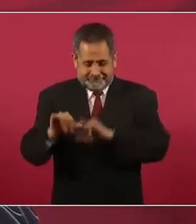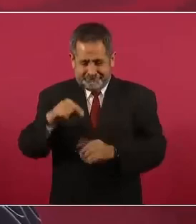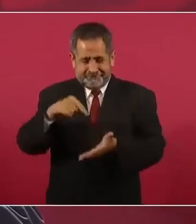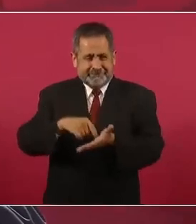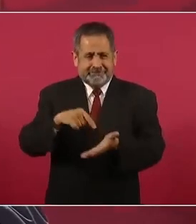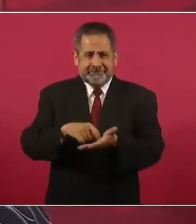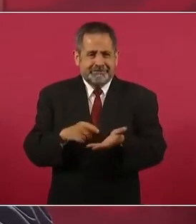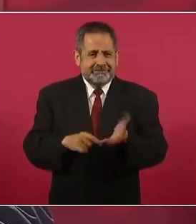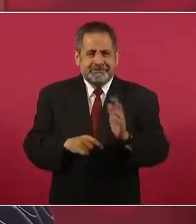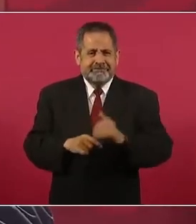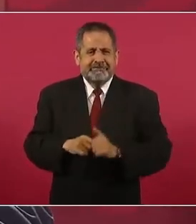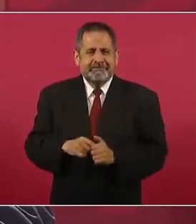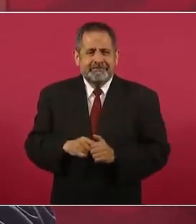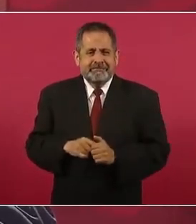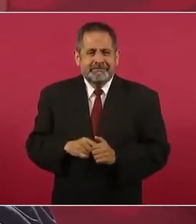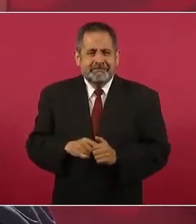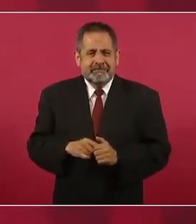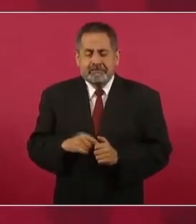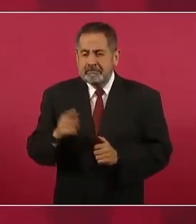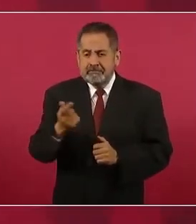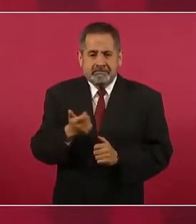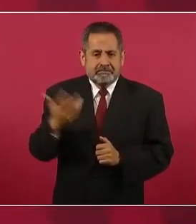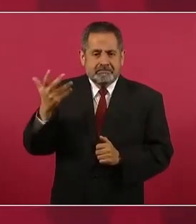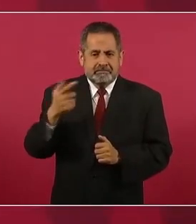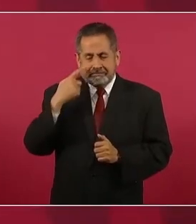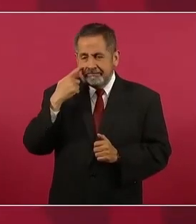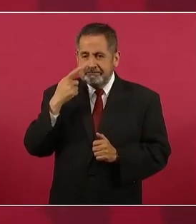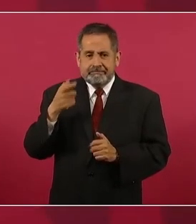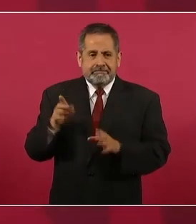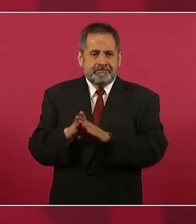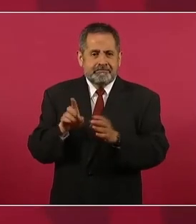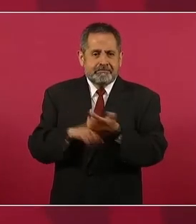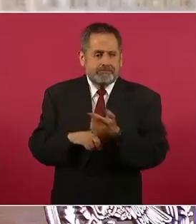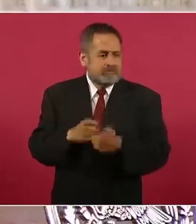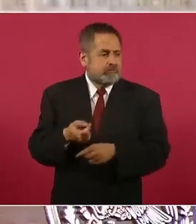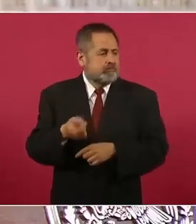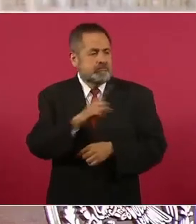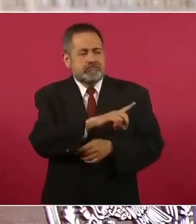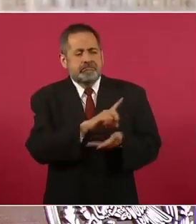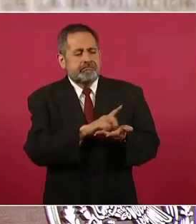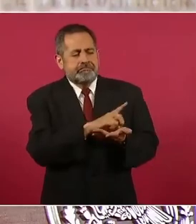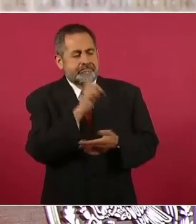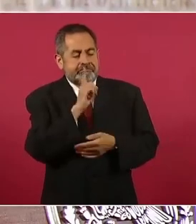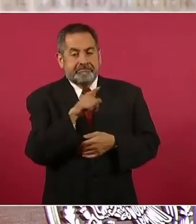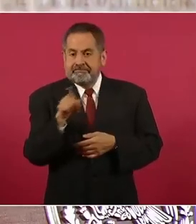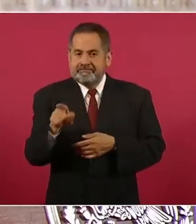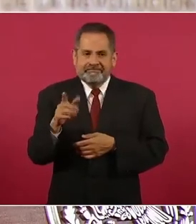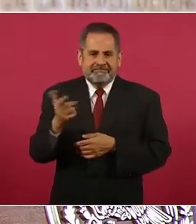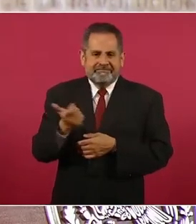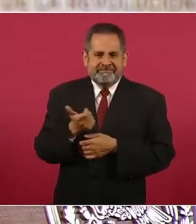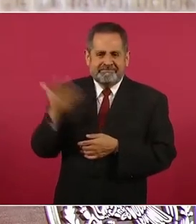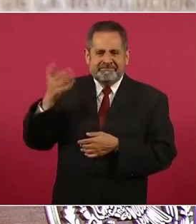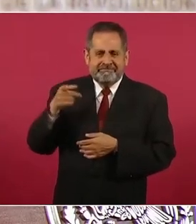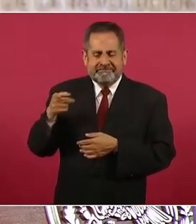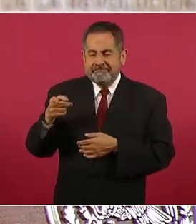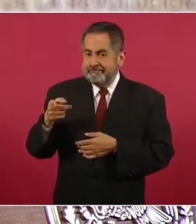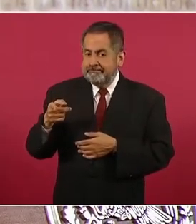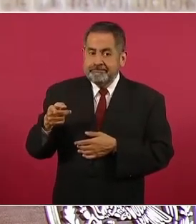es muchísimo mayor que el de las otras drogas, también.